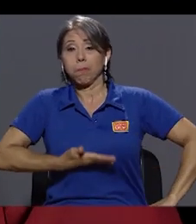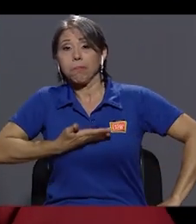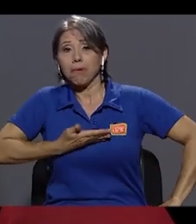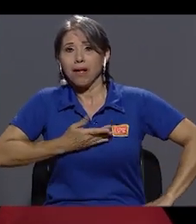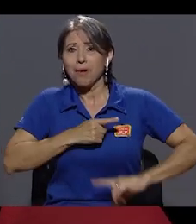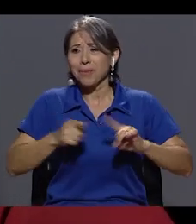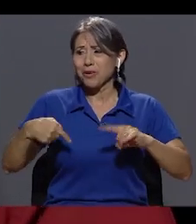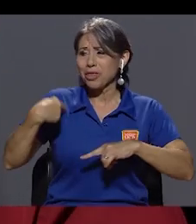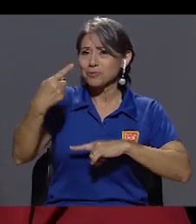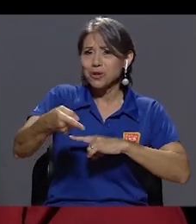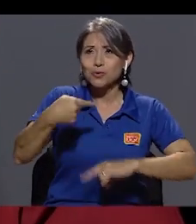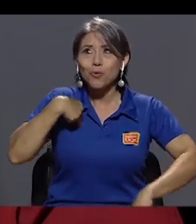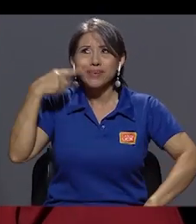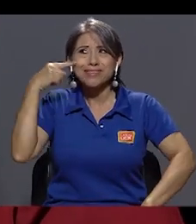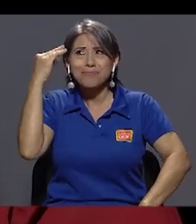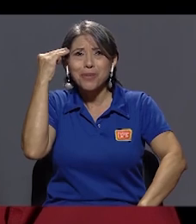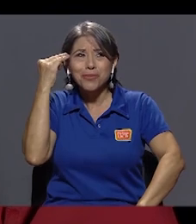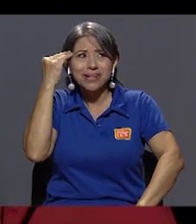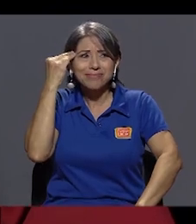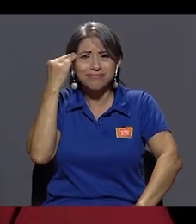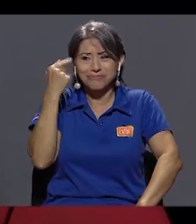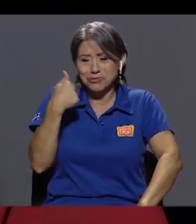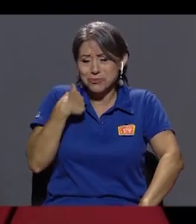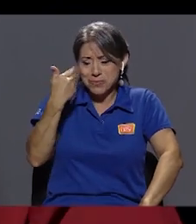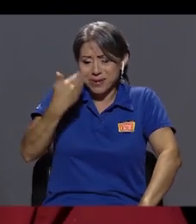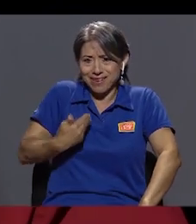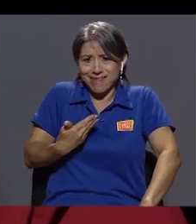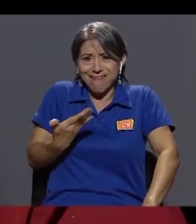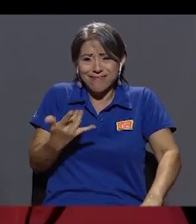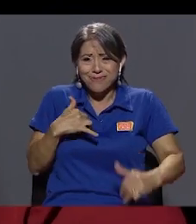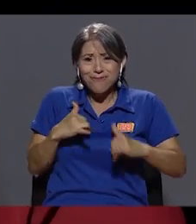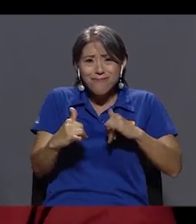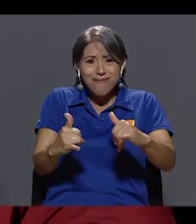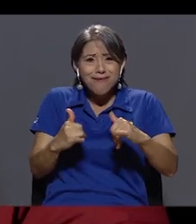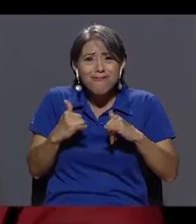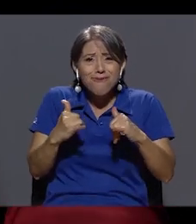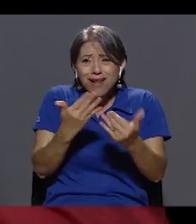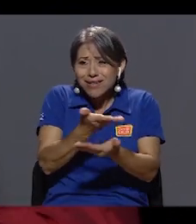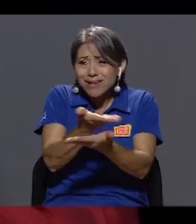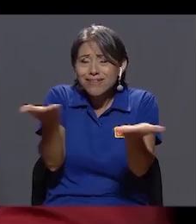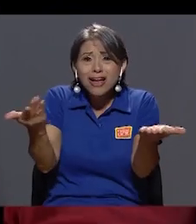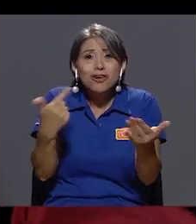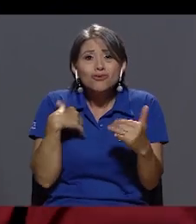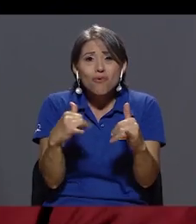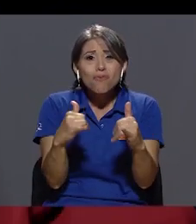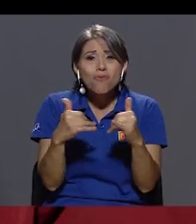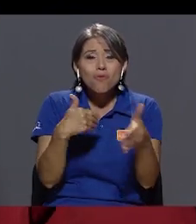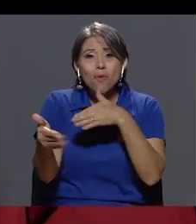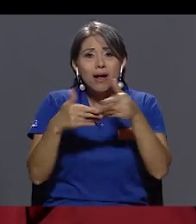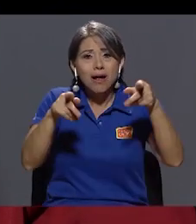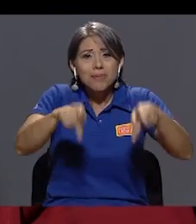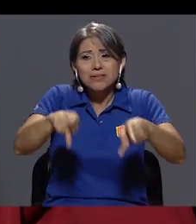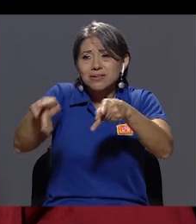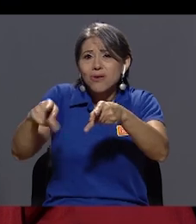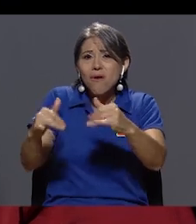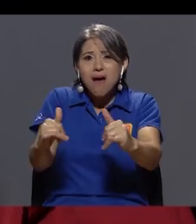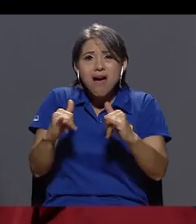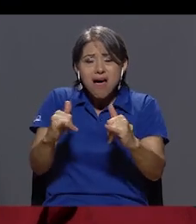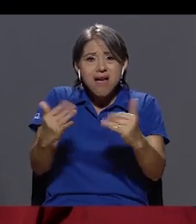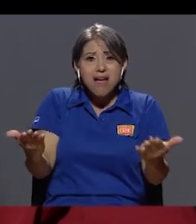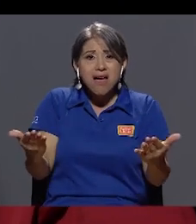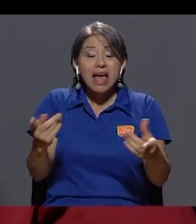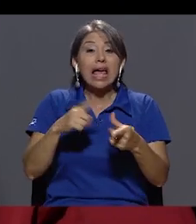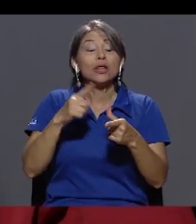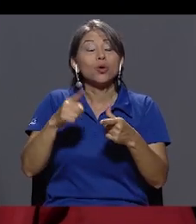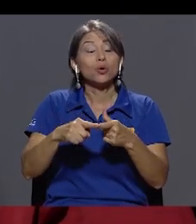te va dando diciendo, ¿qué estoy haciendo aquí? Somos igual que todo mundo. Aquí yo soy como cualquier otra persona. Y entonces te